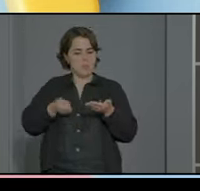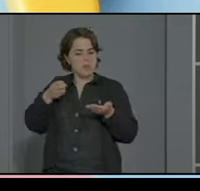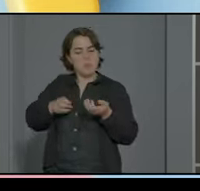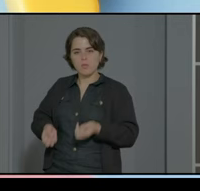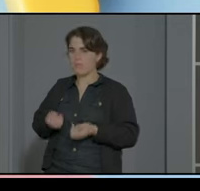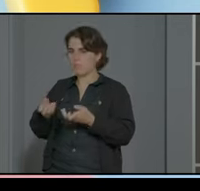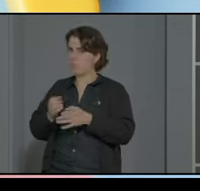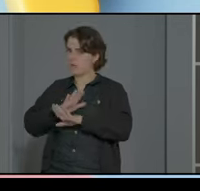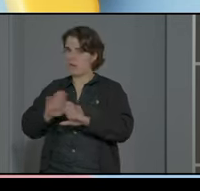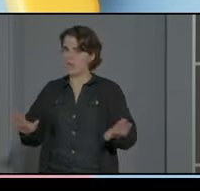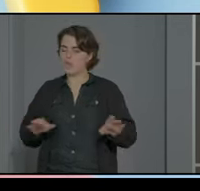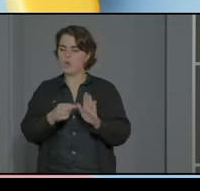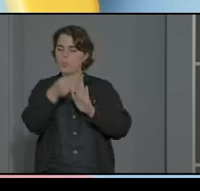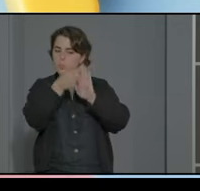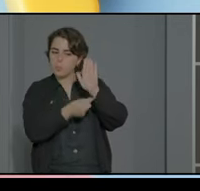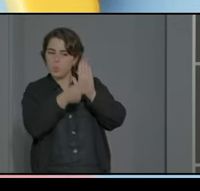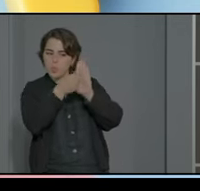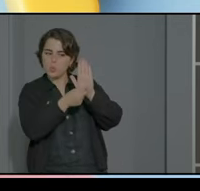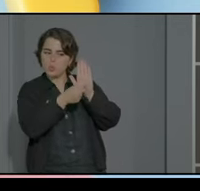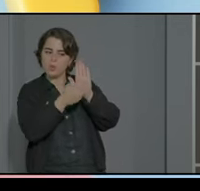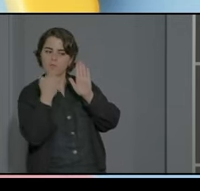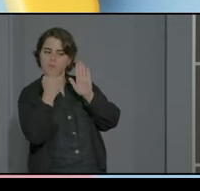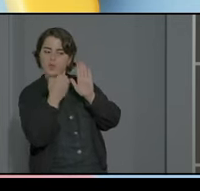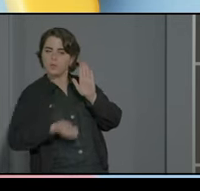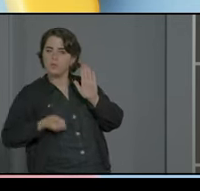cuál es nuestro punto fuerte